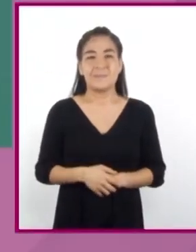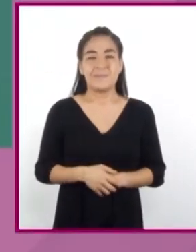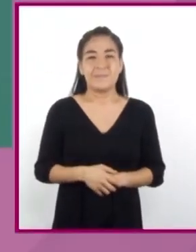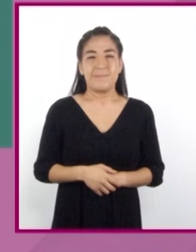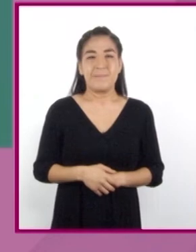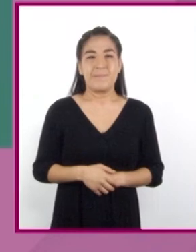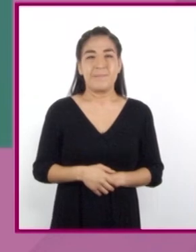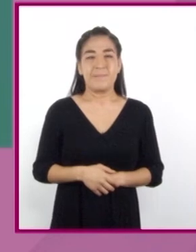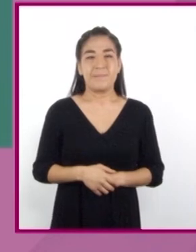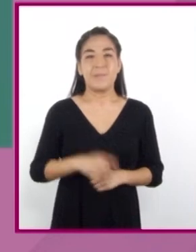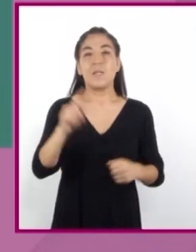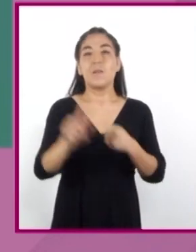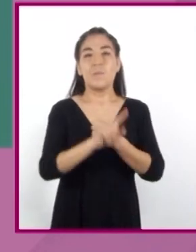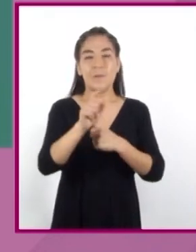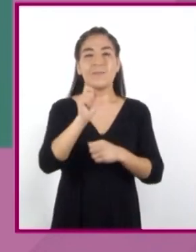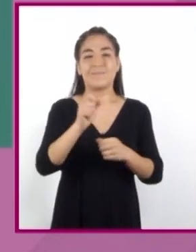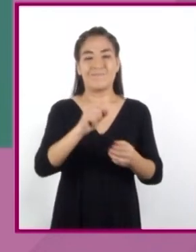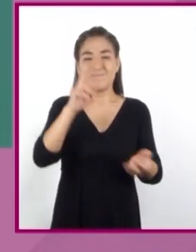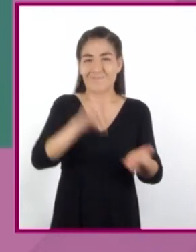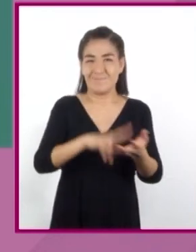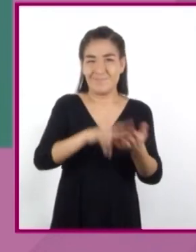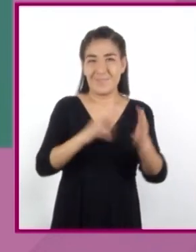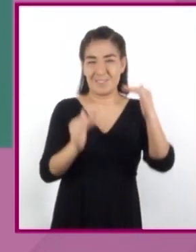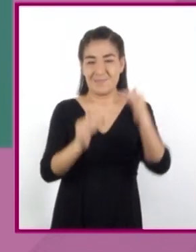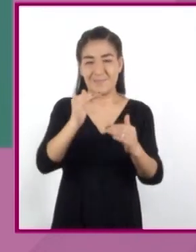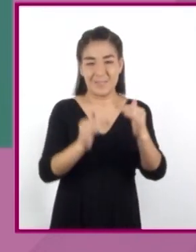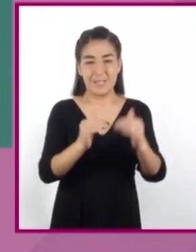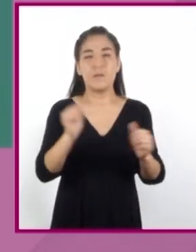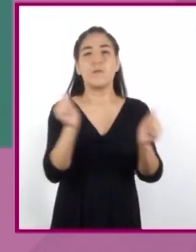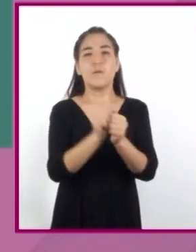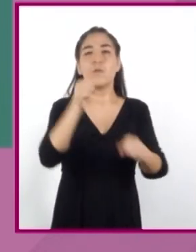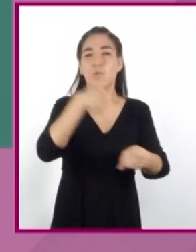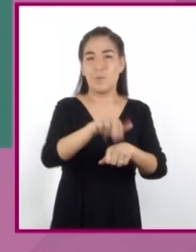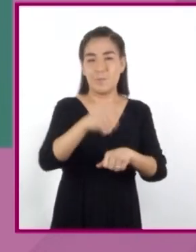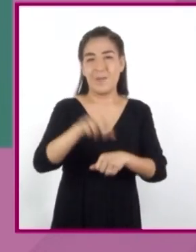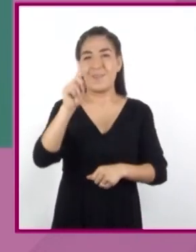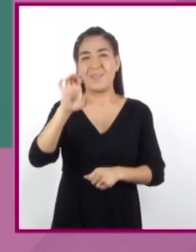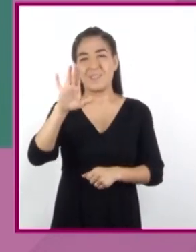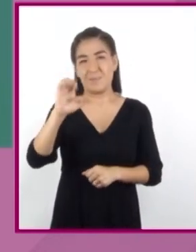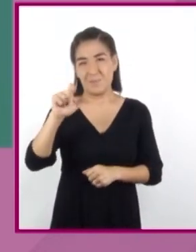Problemas de proporcionalidad directa con constante con número decimal.